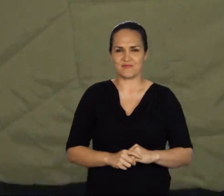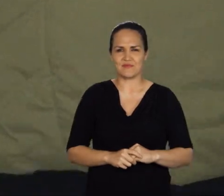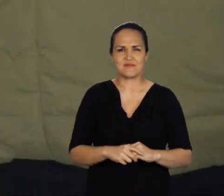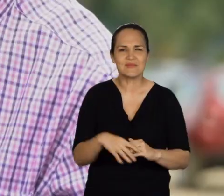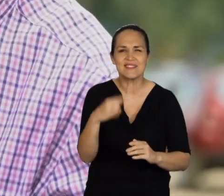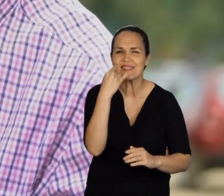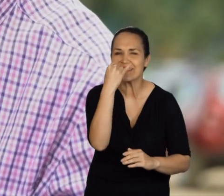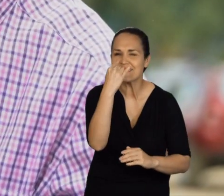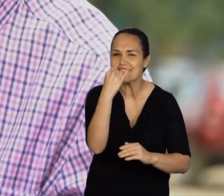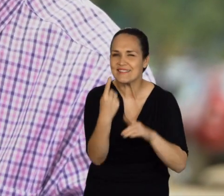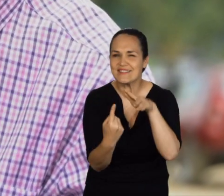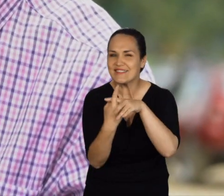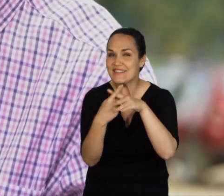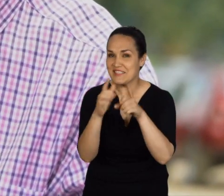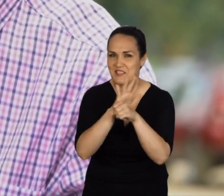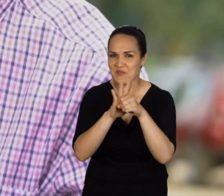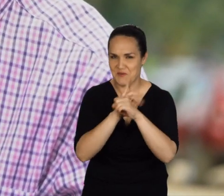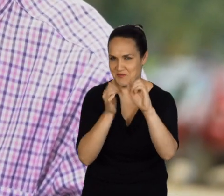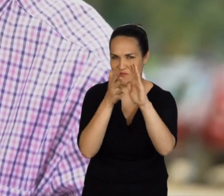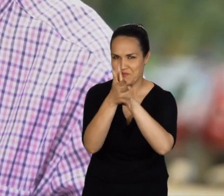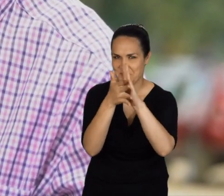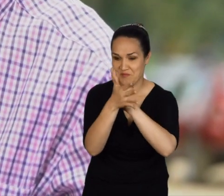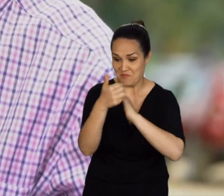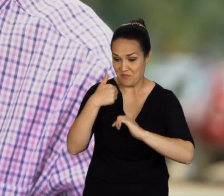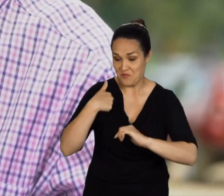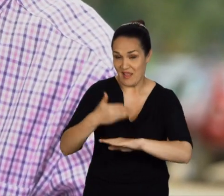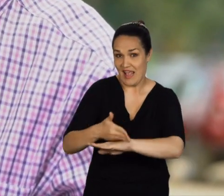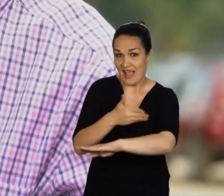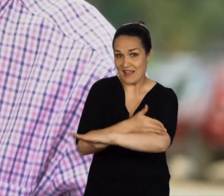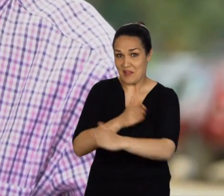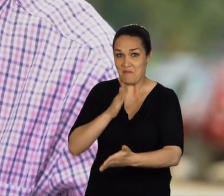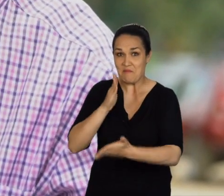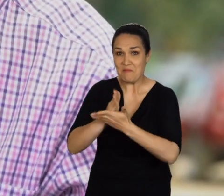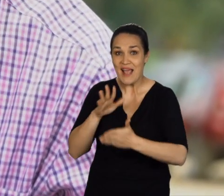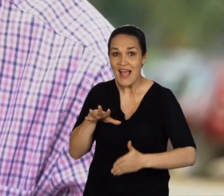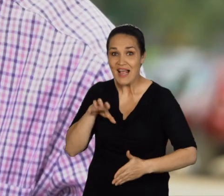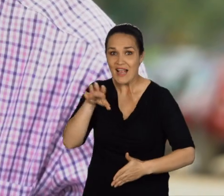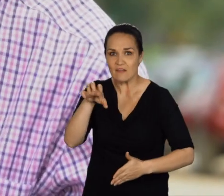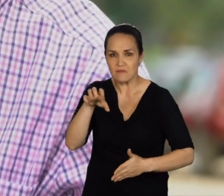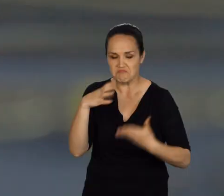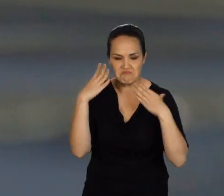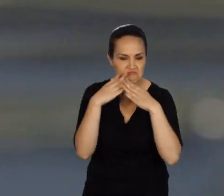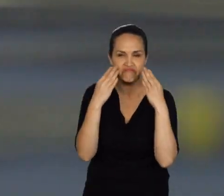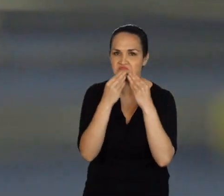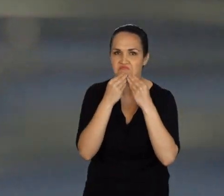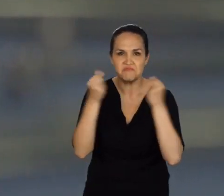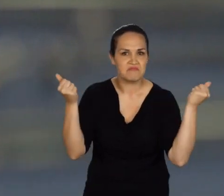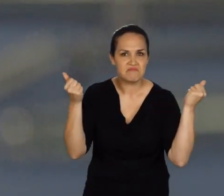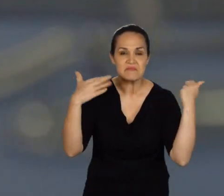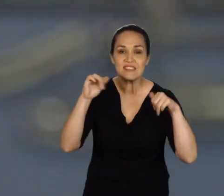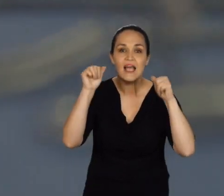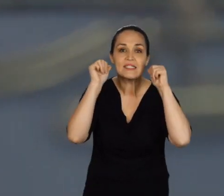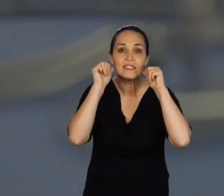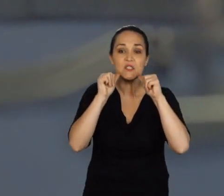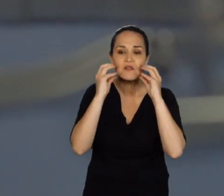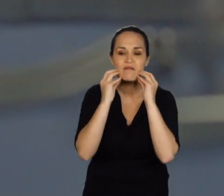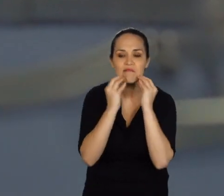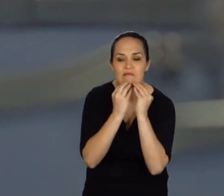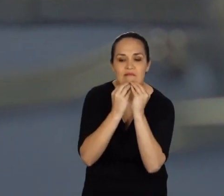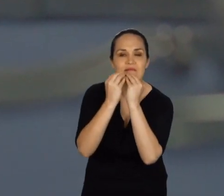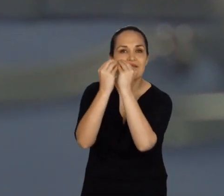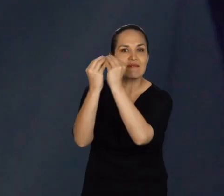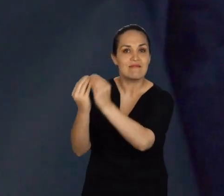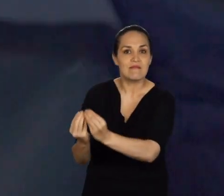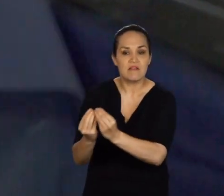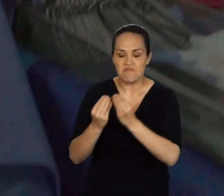Hay algo interesante que ha sucedido en mi proceso, es de que el cáncer desapareció. Gracias a Dios, con la cirugía y la